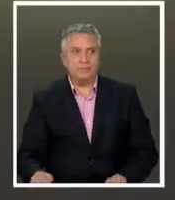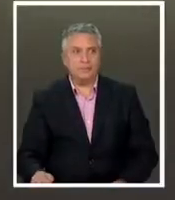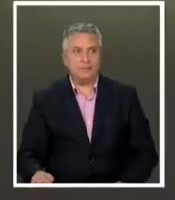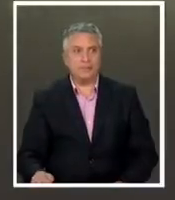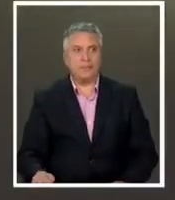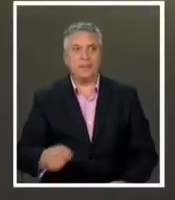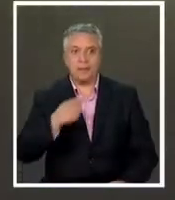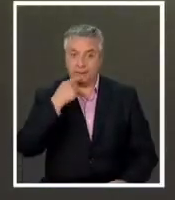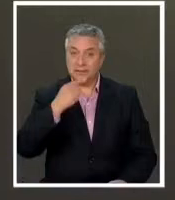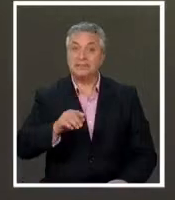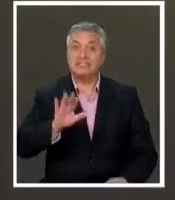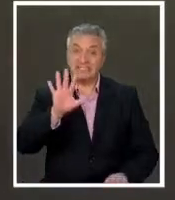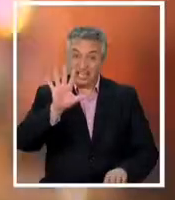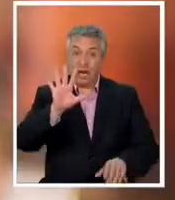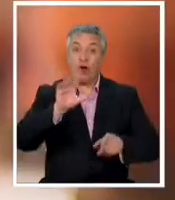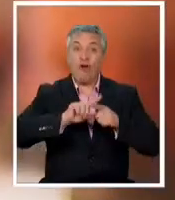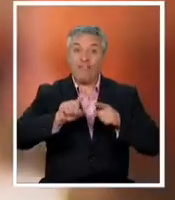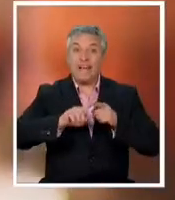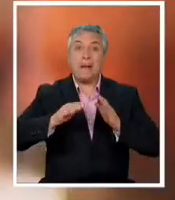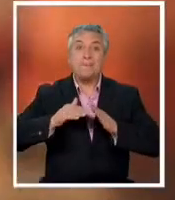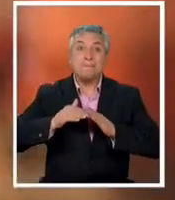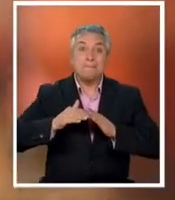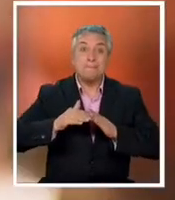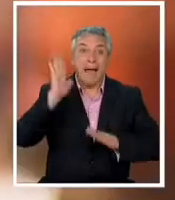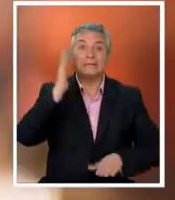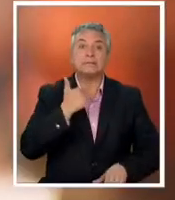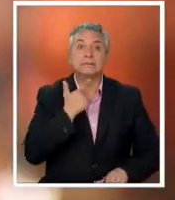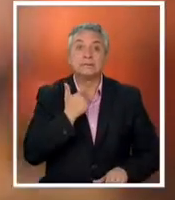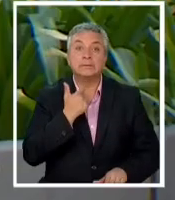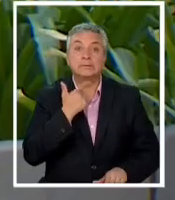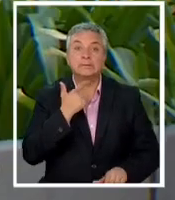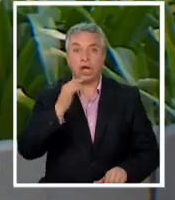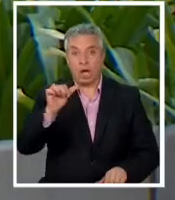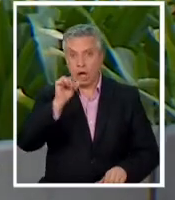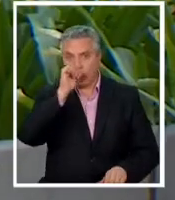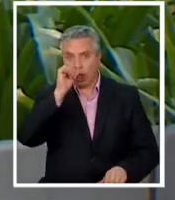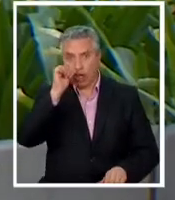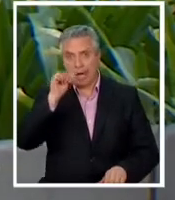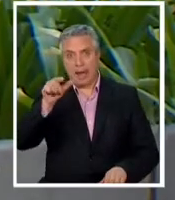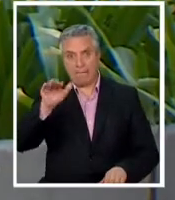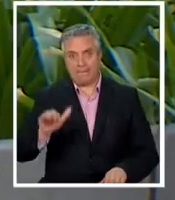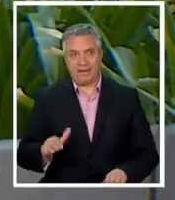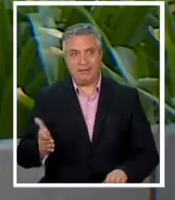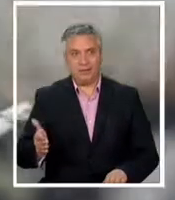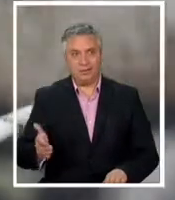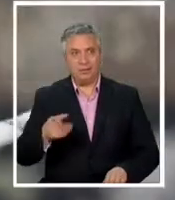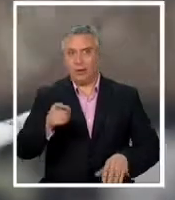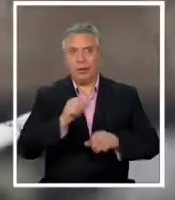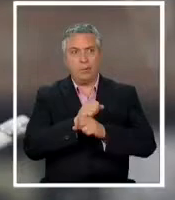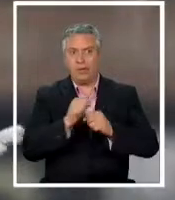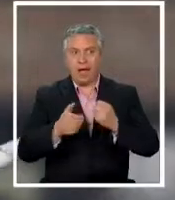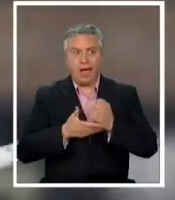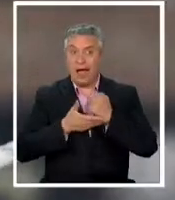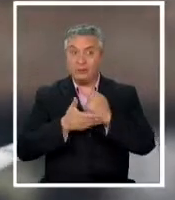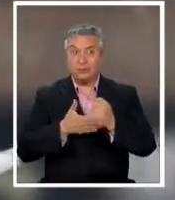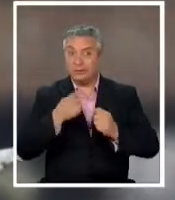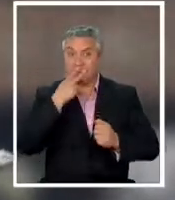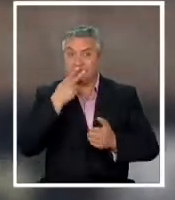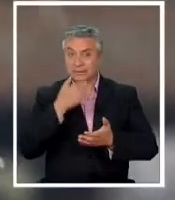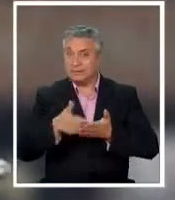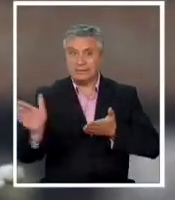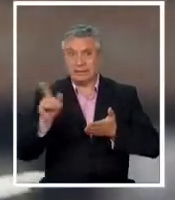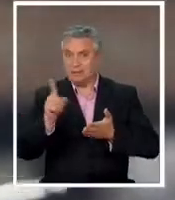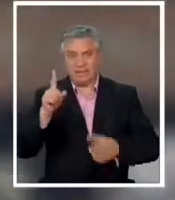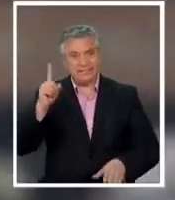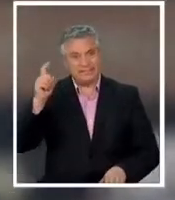es cinco veces más adictivo que la cocaína por eso son pocos los métodos efectivos para ayudar a dejarlo que tú puedas tratar